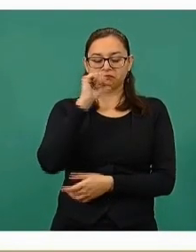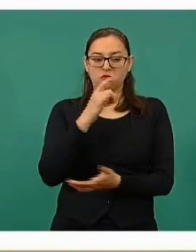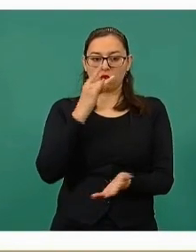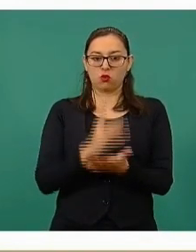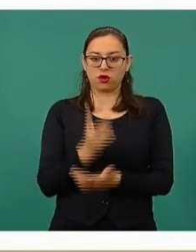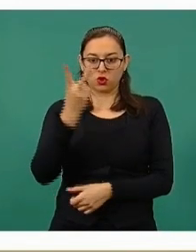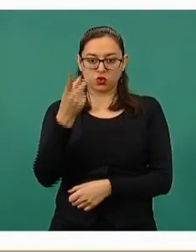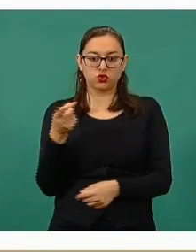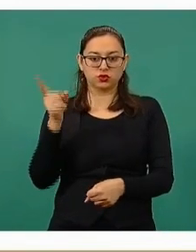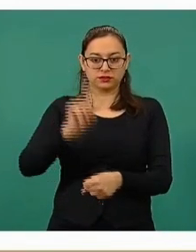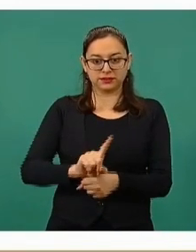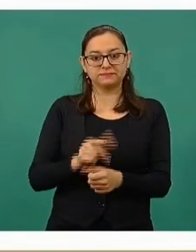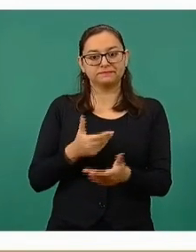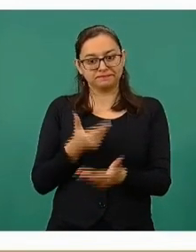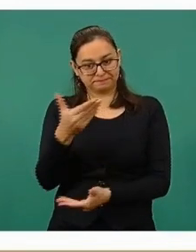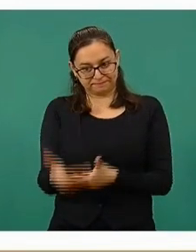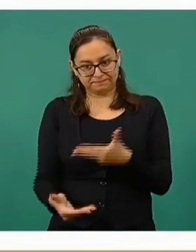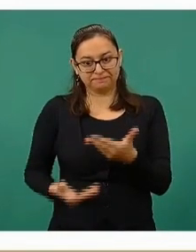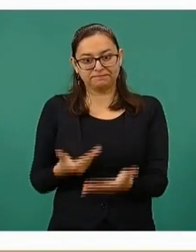sus órdenes. Muchísimas gracias.